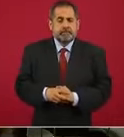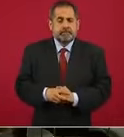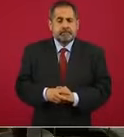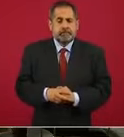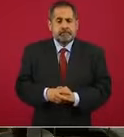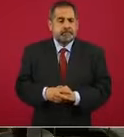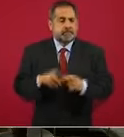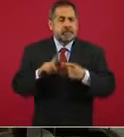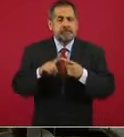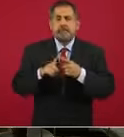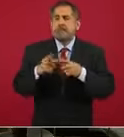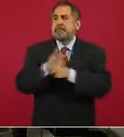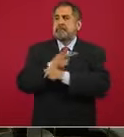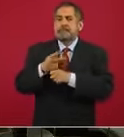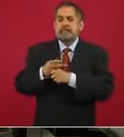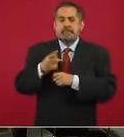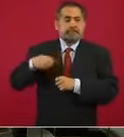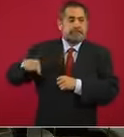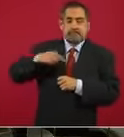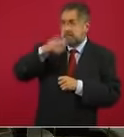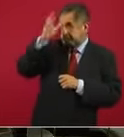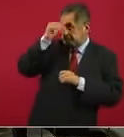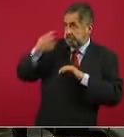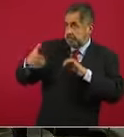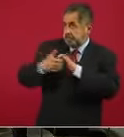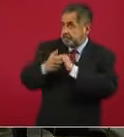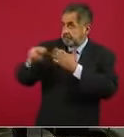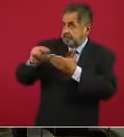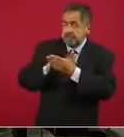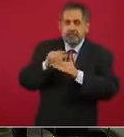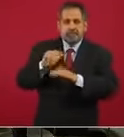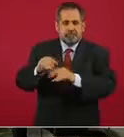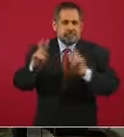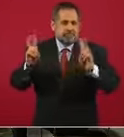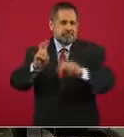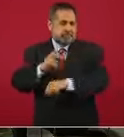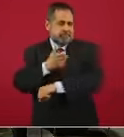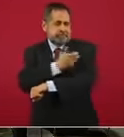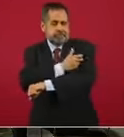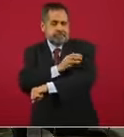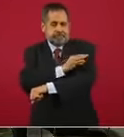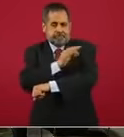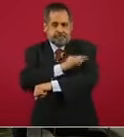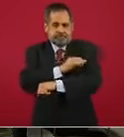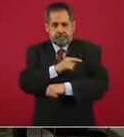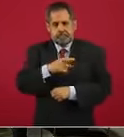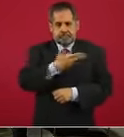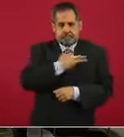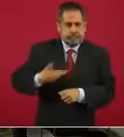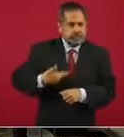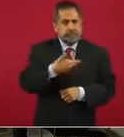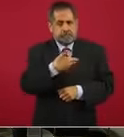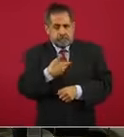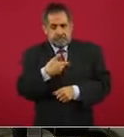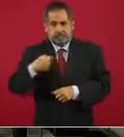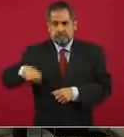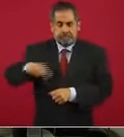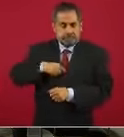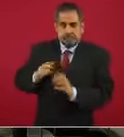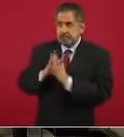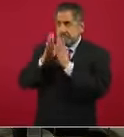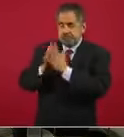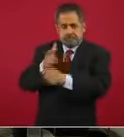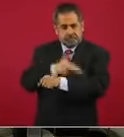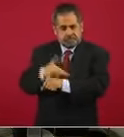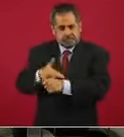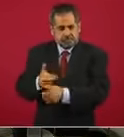Primero, ¿cuál es el avance de los acuerdos respecto a vacunas que nos ha pedido el señor presidente a la cancillería que participemos, que